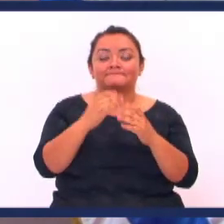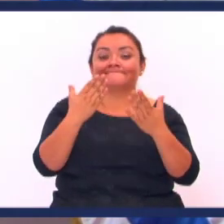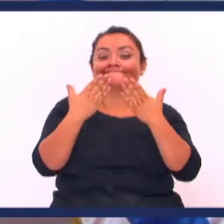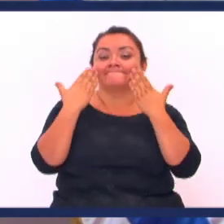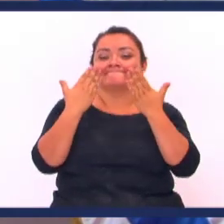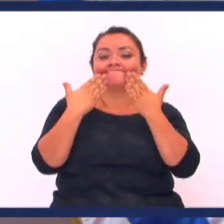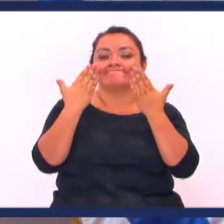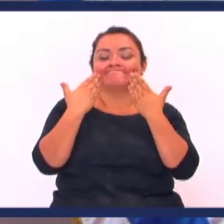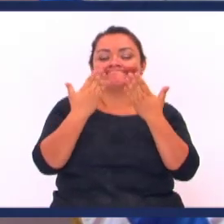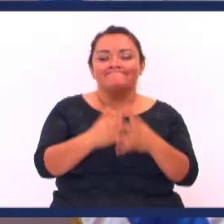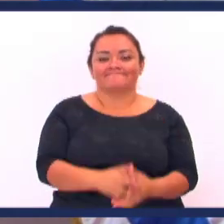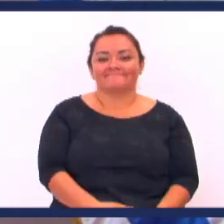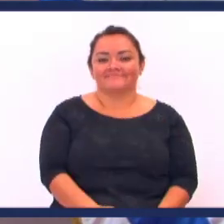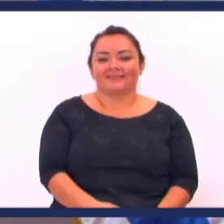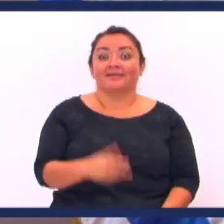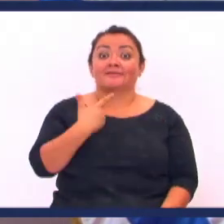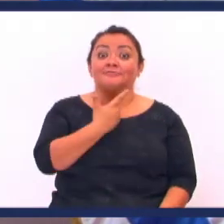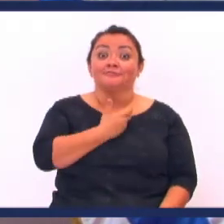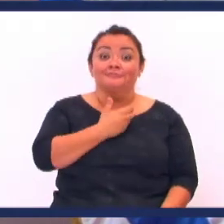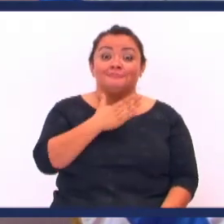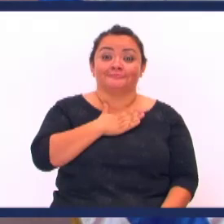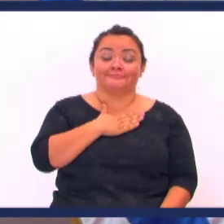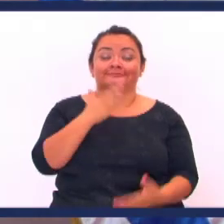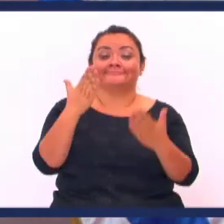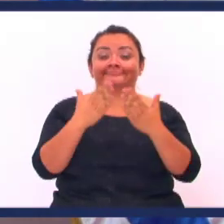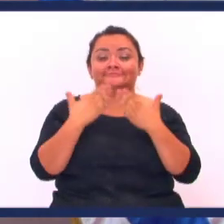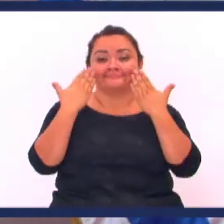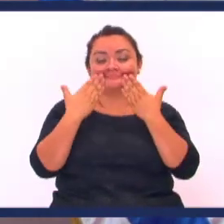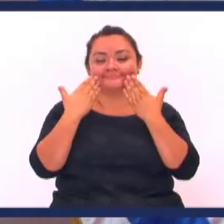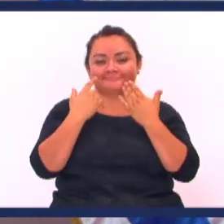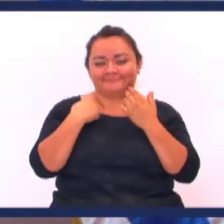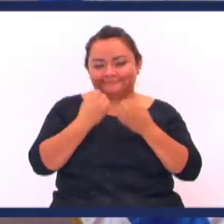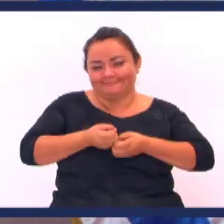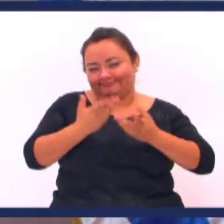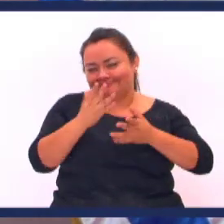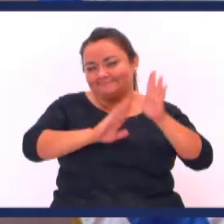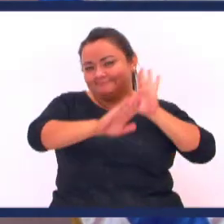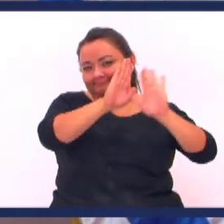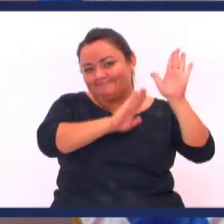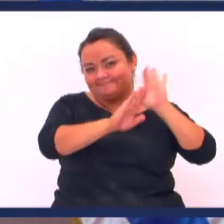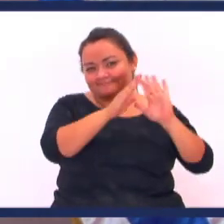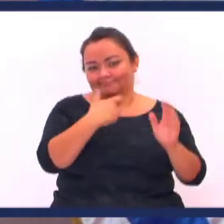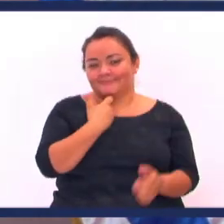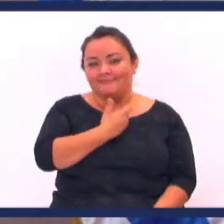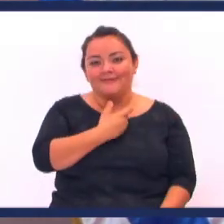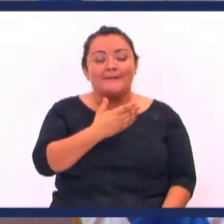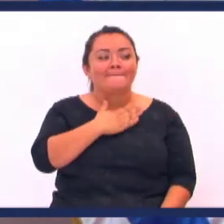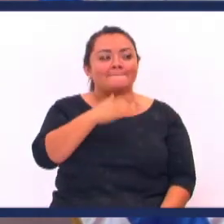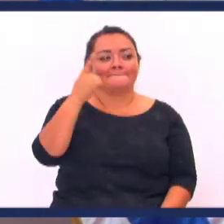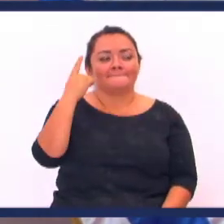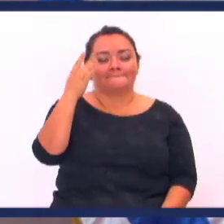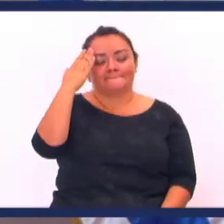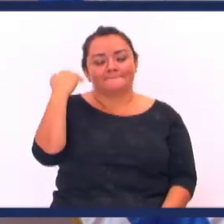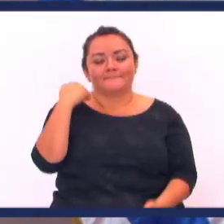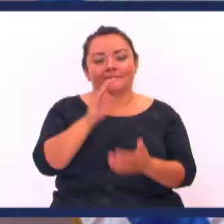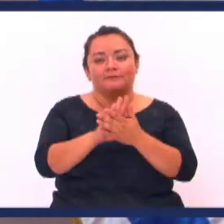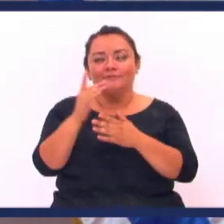gozo Que nosotros Tengamos gozo Le voy a contar una historia Cuando nosotros Nos casamos